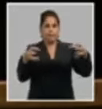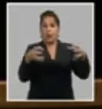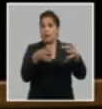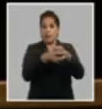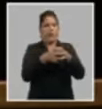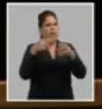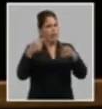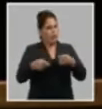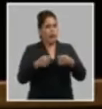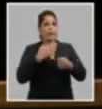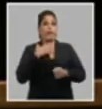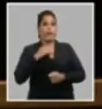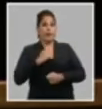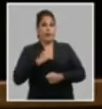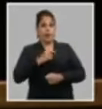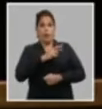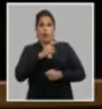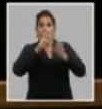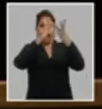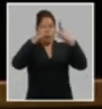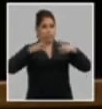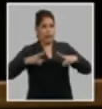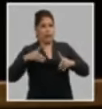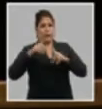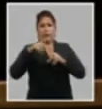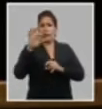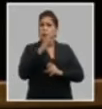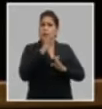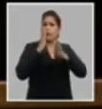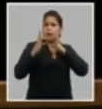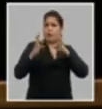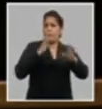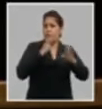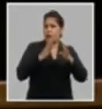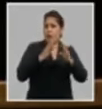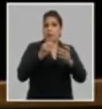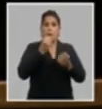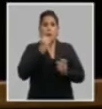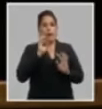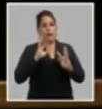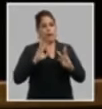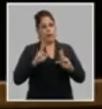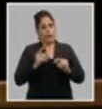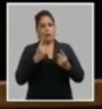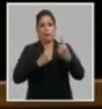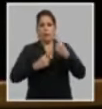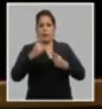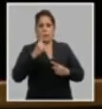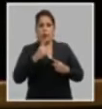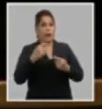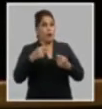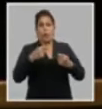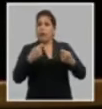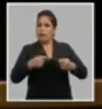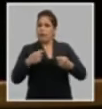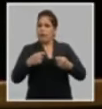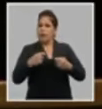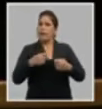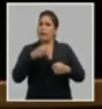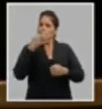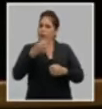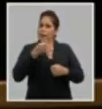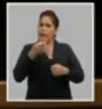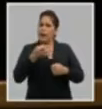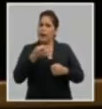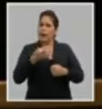y la aspiración a que las redes sociales se conviertan en canales de subversión. Alertó que no debe existir espacio